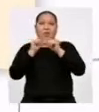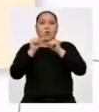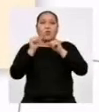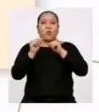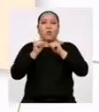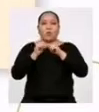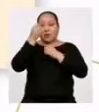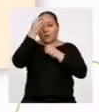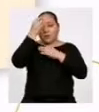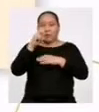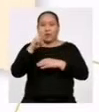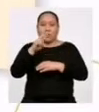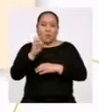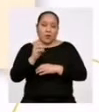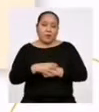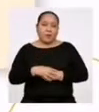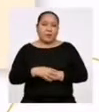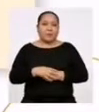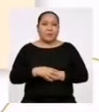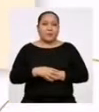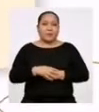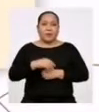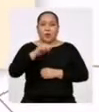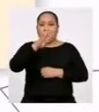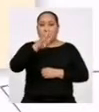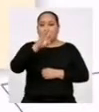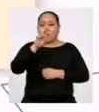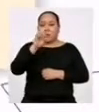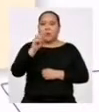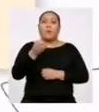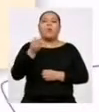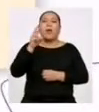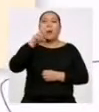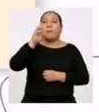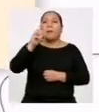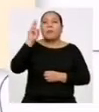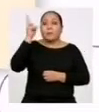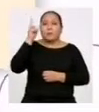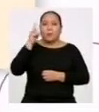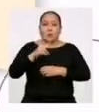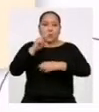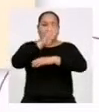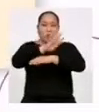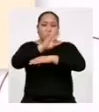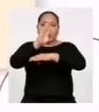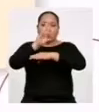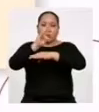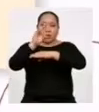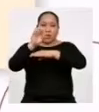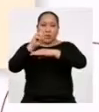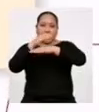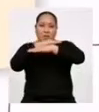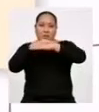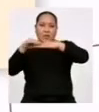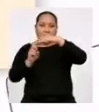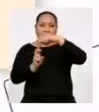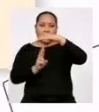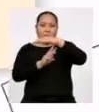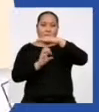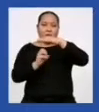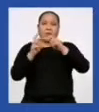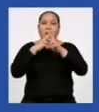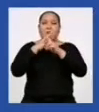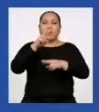datos. O sea, 20, porque son 20 docentes. Y nos da como resultado 23,5.